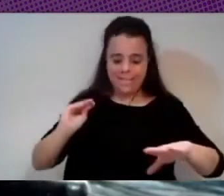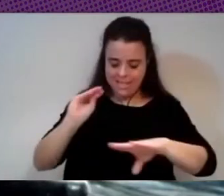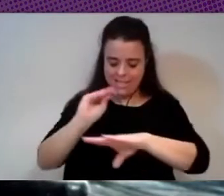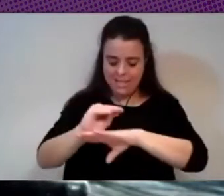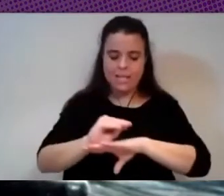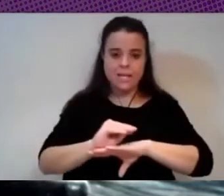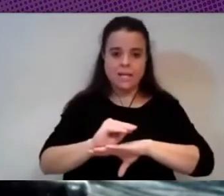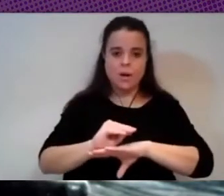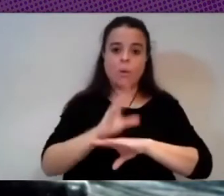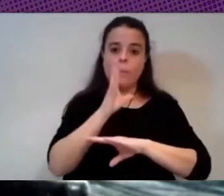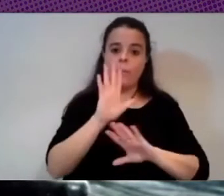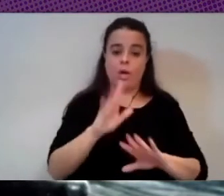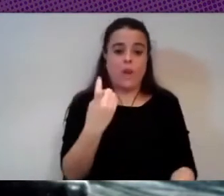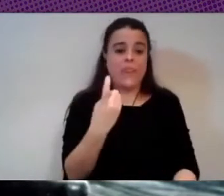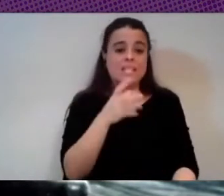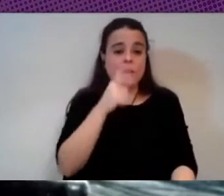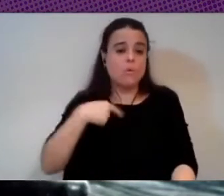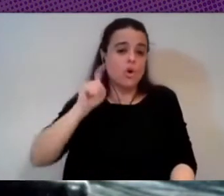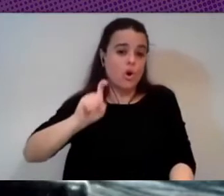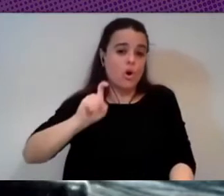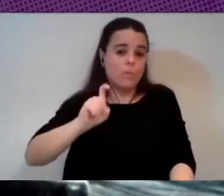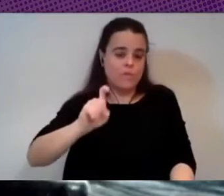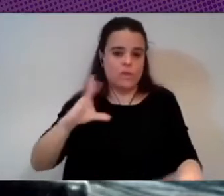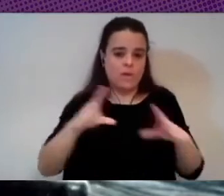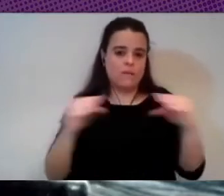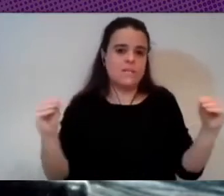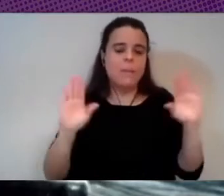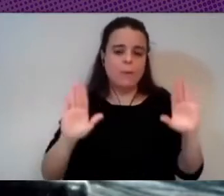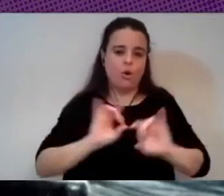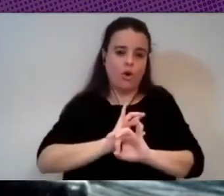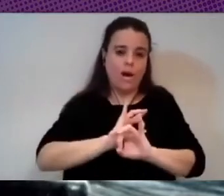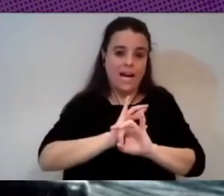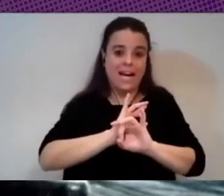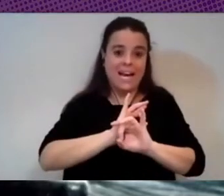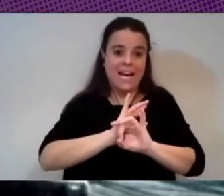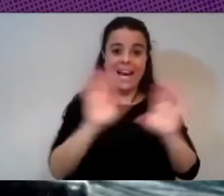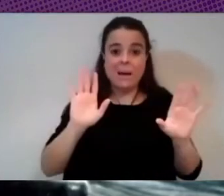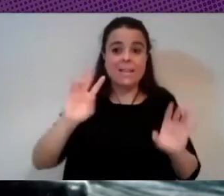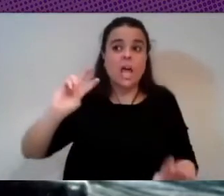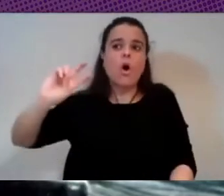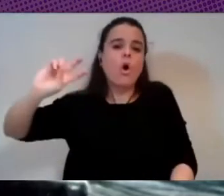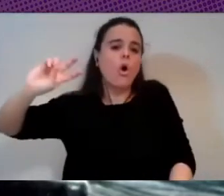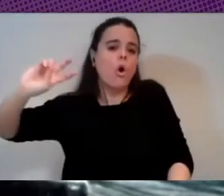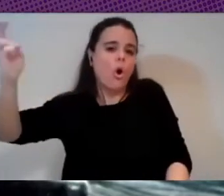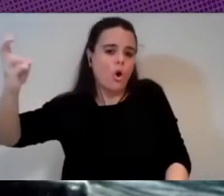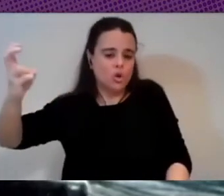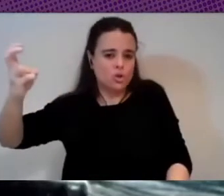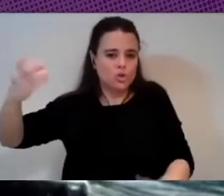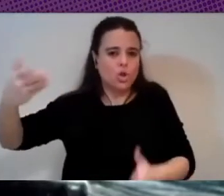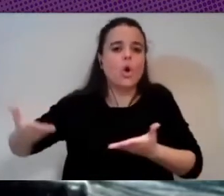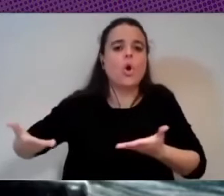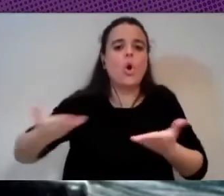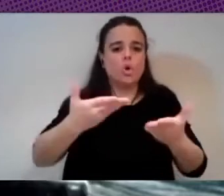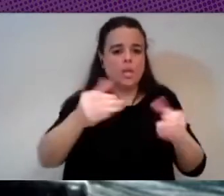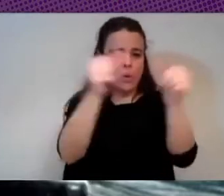necesario porque yo soy profesor titular de la universidad pero claramente los que contribuyen desde otros lugares y con situaciones desde